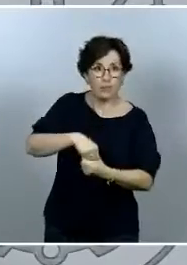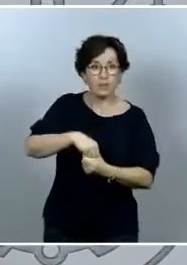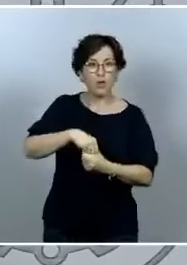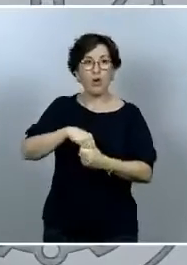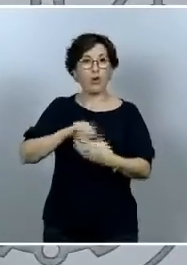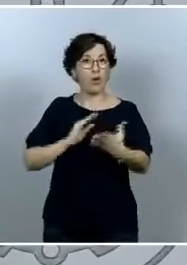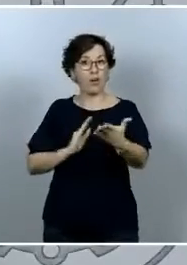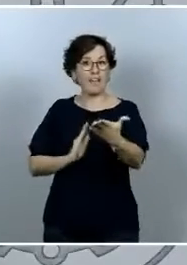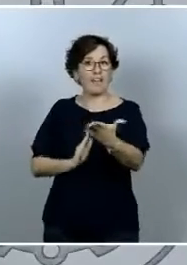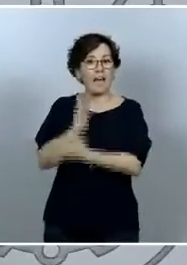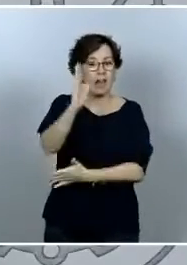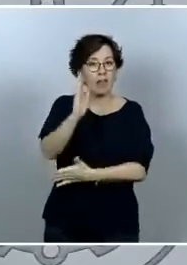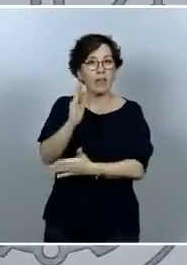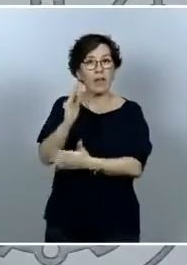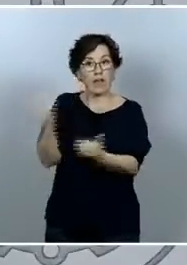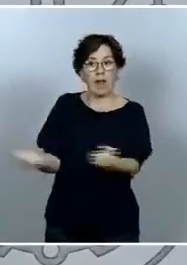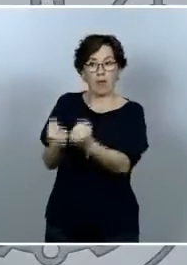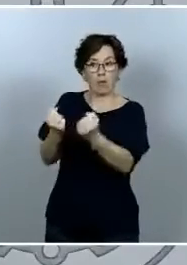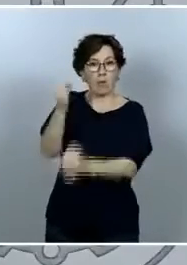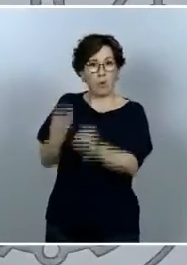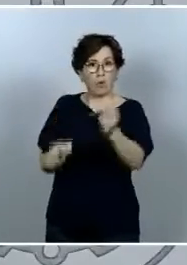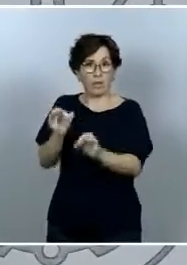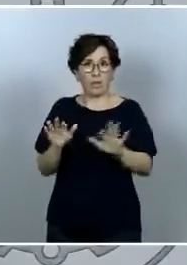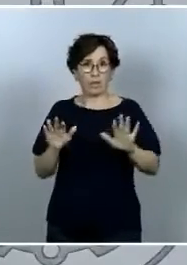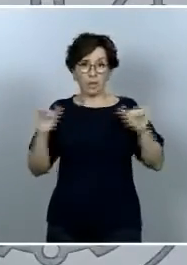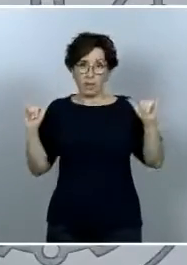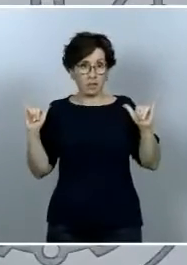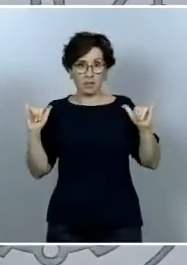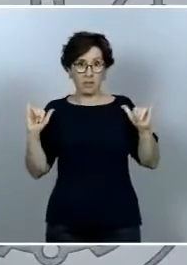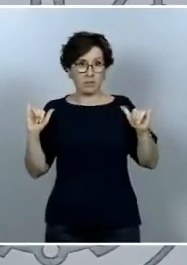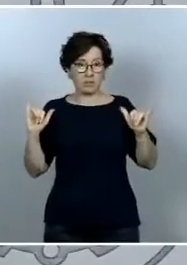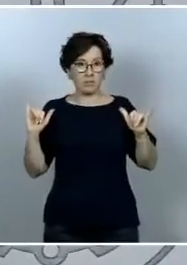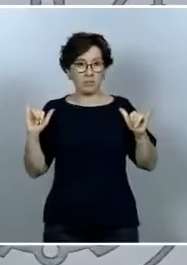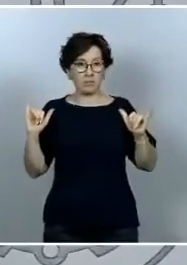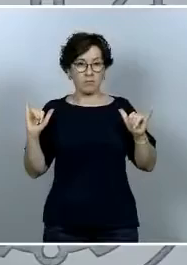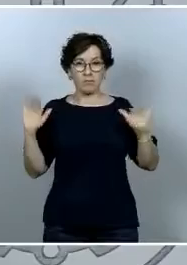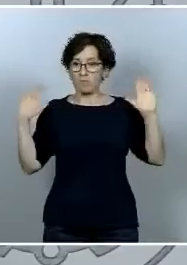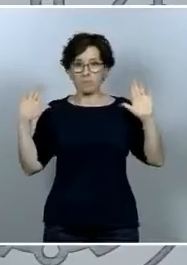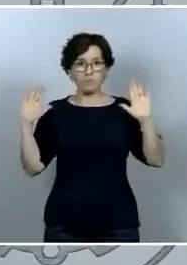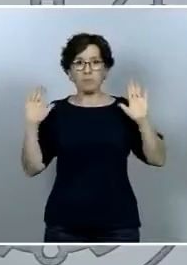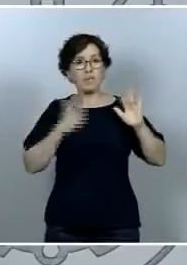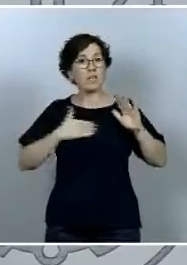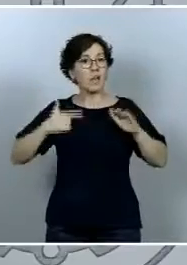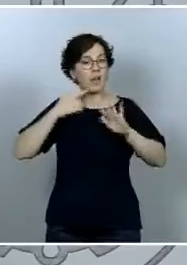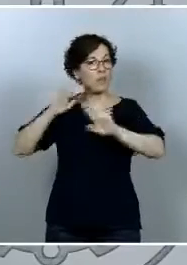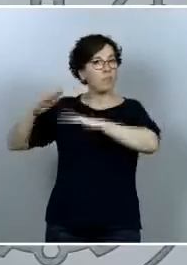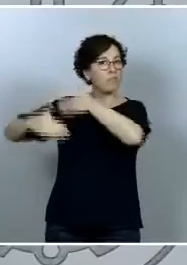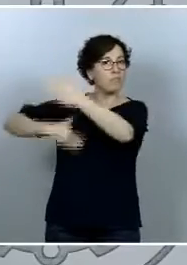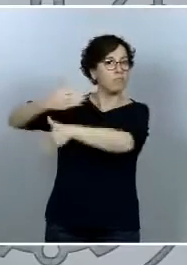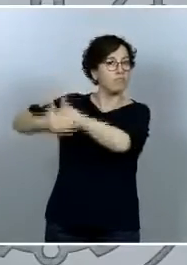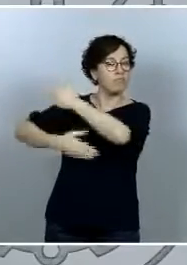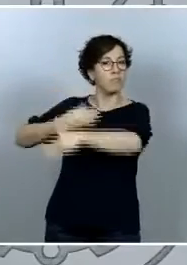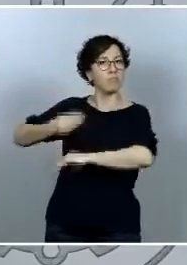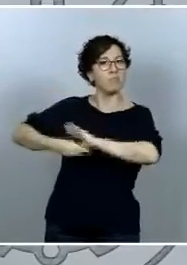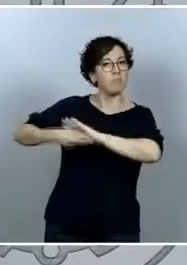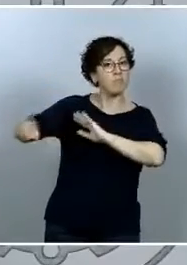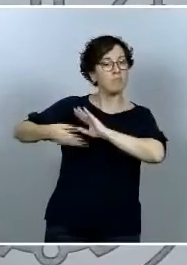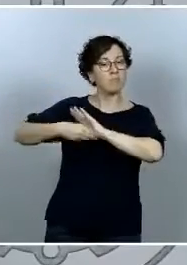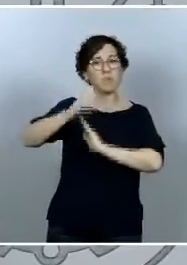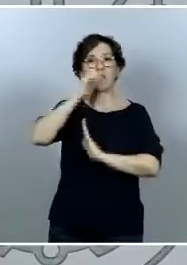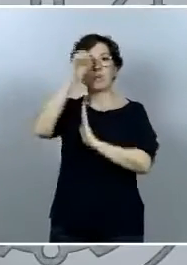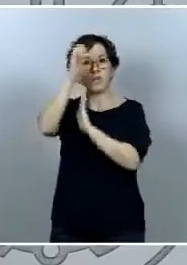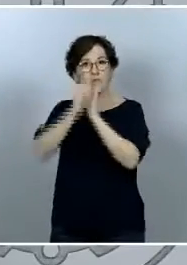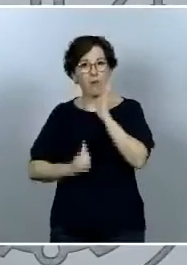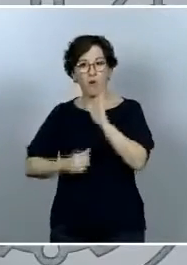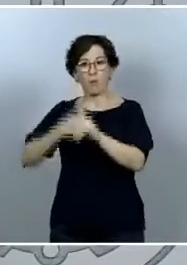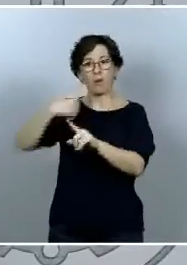las actuaciones judiciales todo lo contrario se han evacuado de forma regular esos informes o esas actuaciones de auxilio